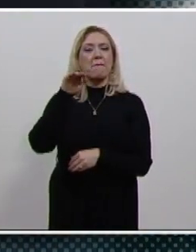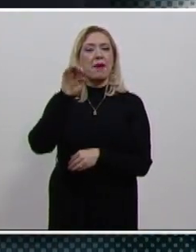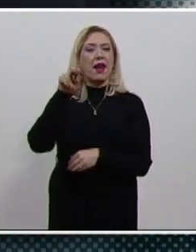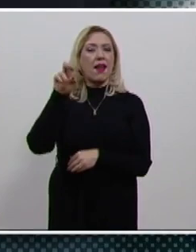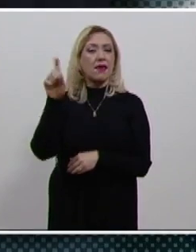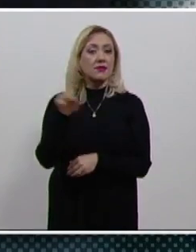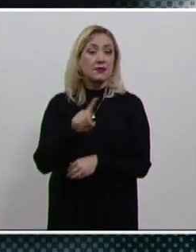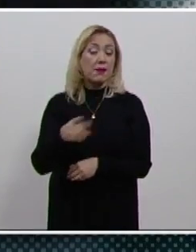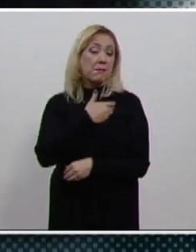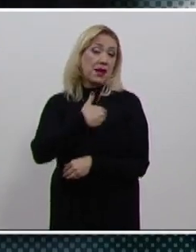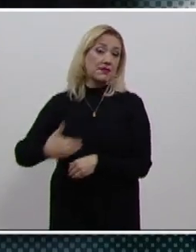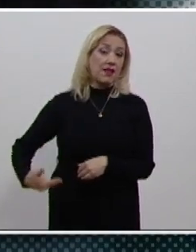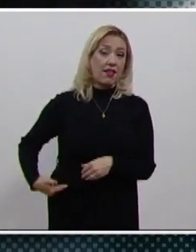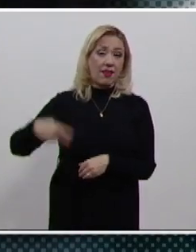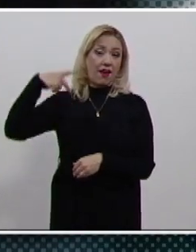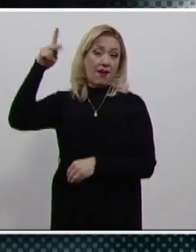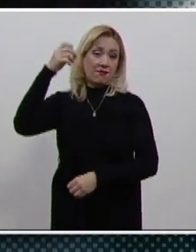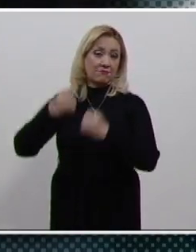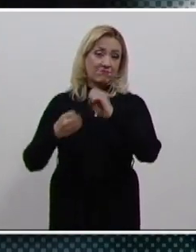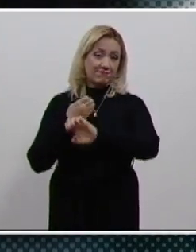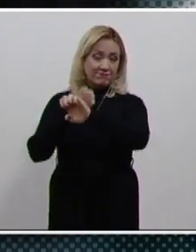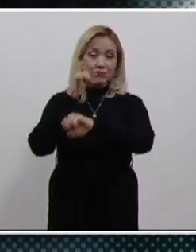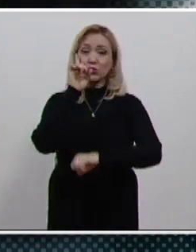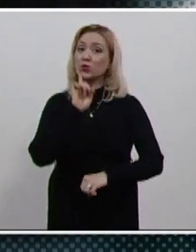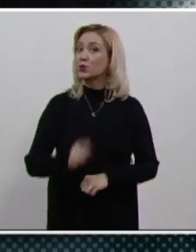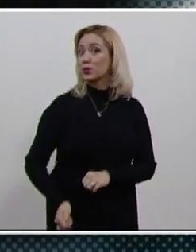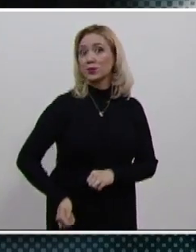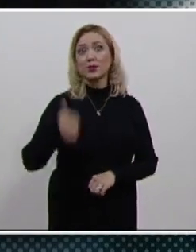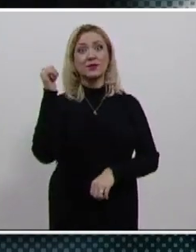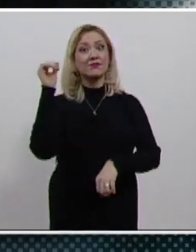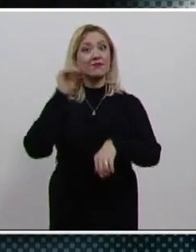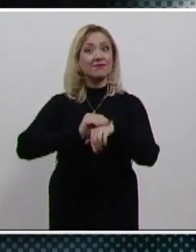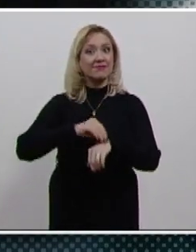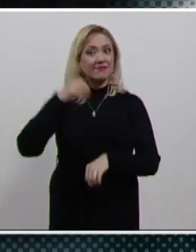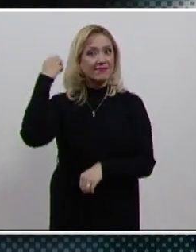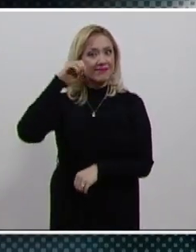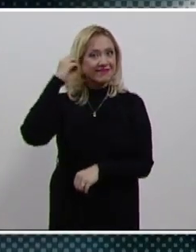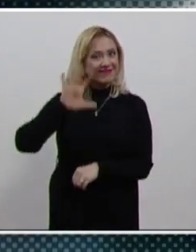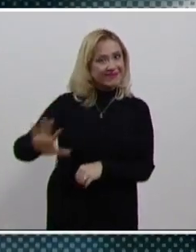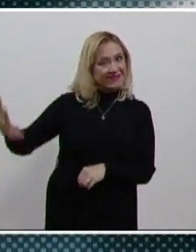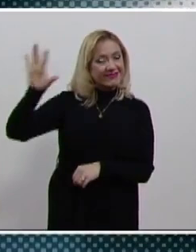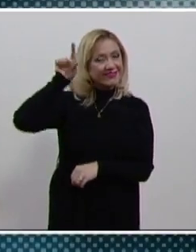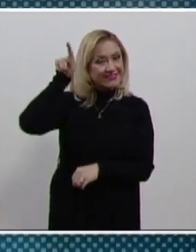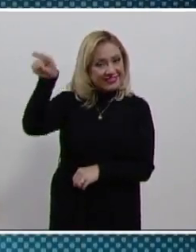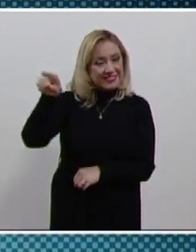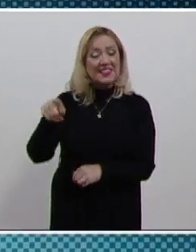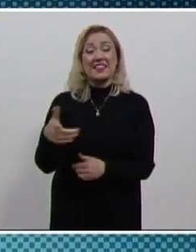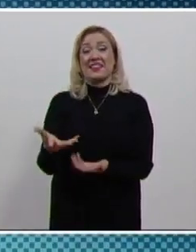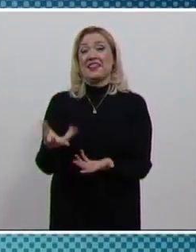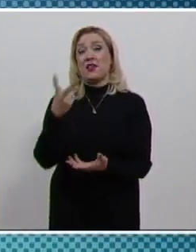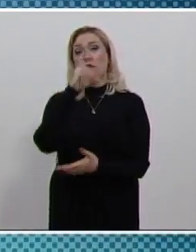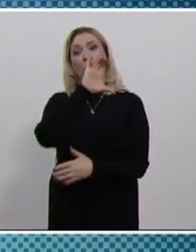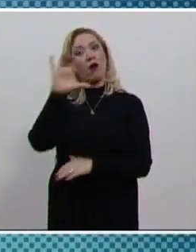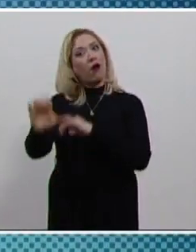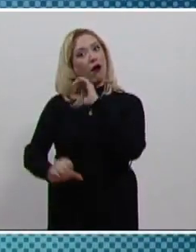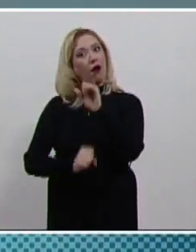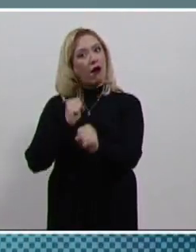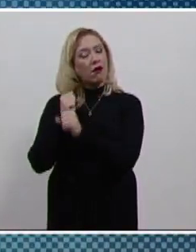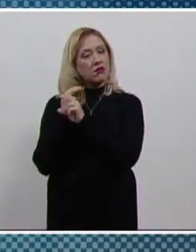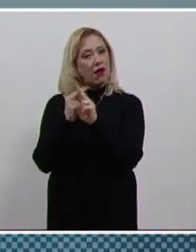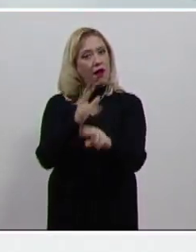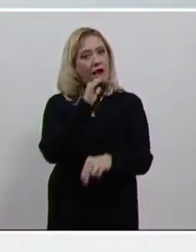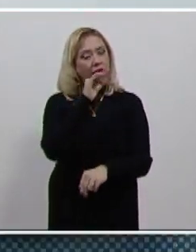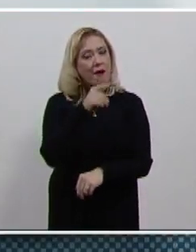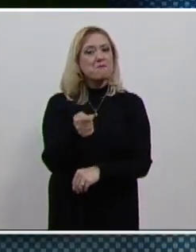del Poder Judicial Estatal. Es la primera mujer al frente de la Judicatura en aquella entidad en sus 200 años de existencia.